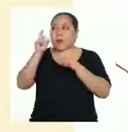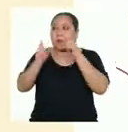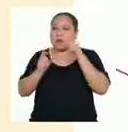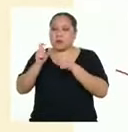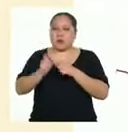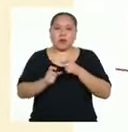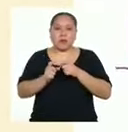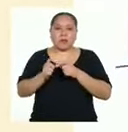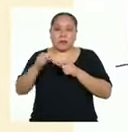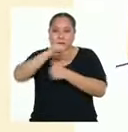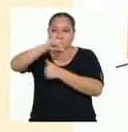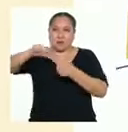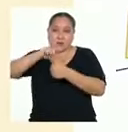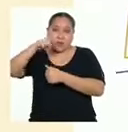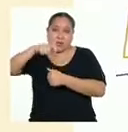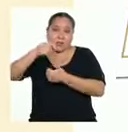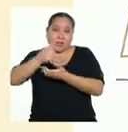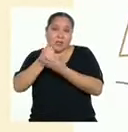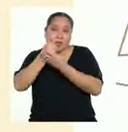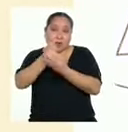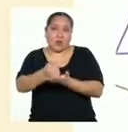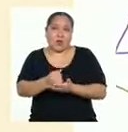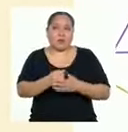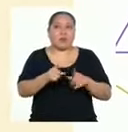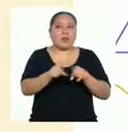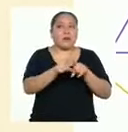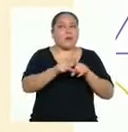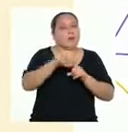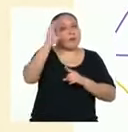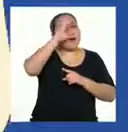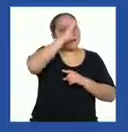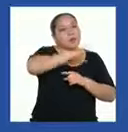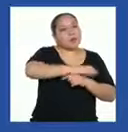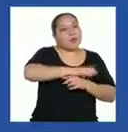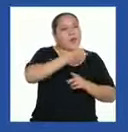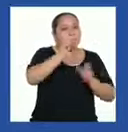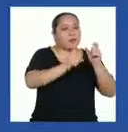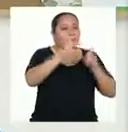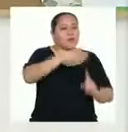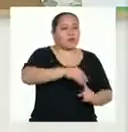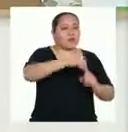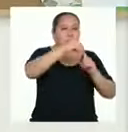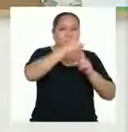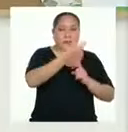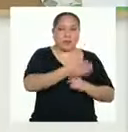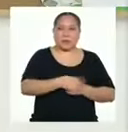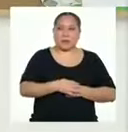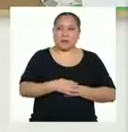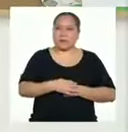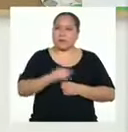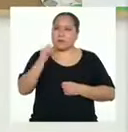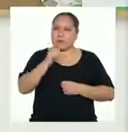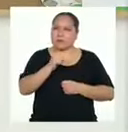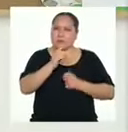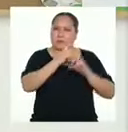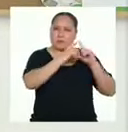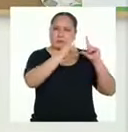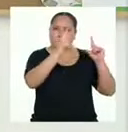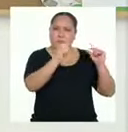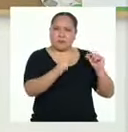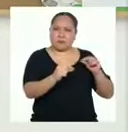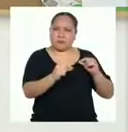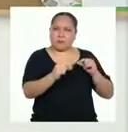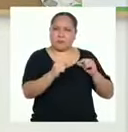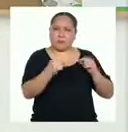alrededor si necesitas ayuda. También puedes buscar a especialistas. Con un párrafo así, tienes